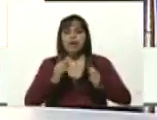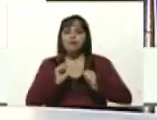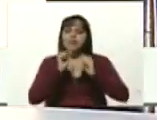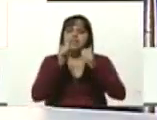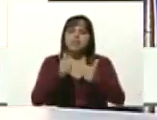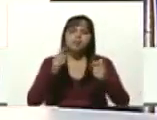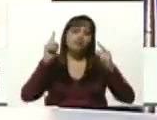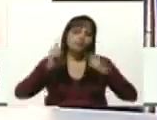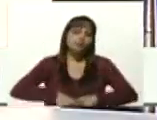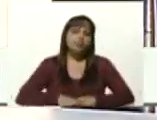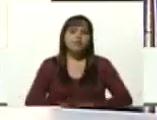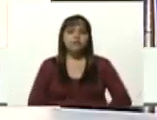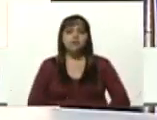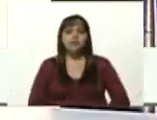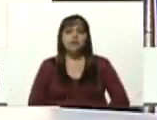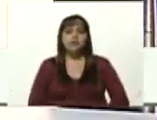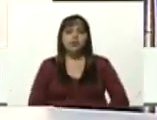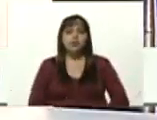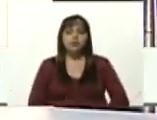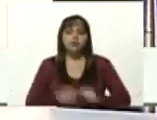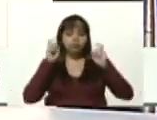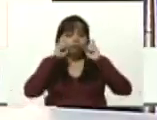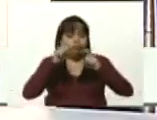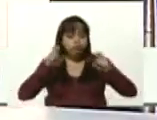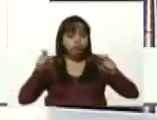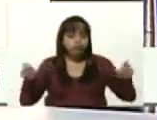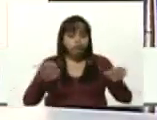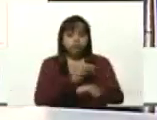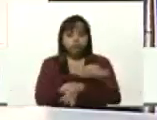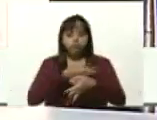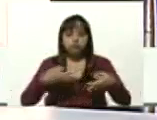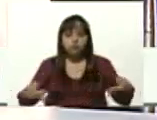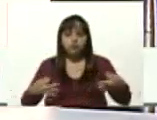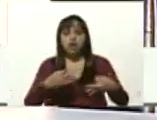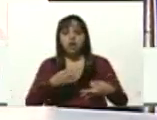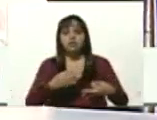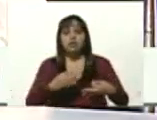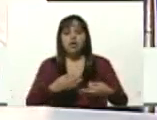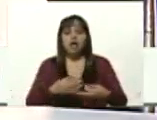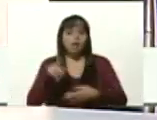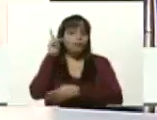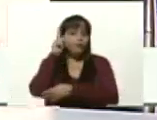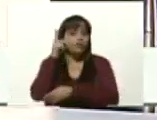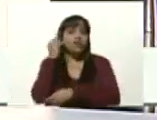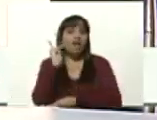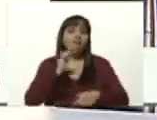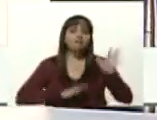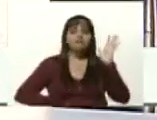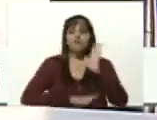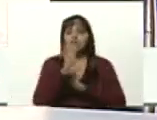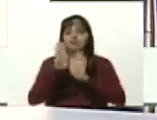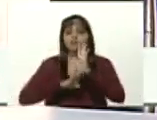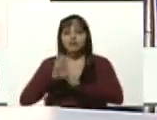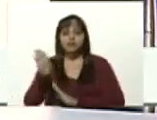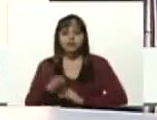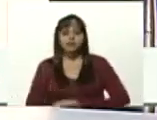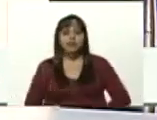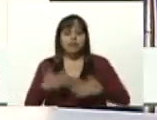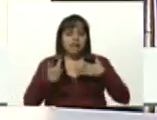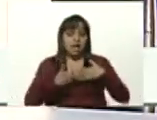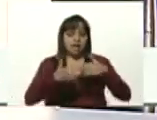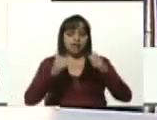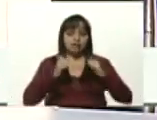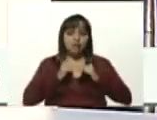precisamente con la formación de calidad a nuestros docentes que se ha venido desarrollando que Aristóbulo